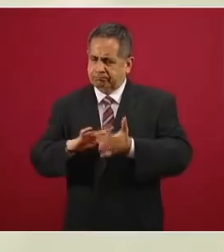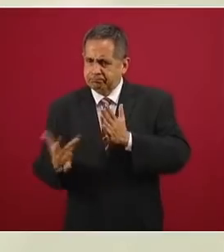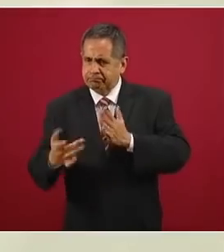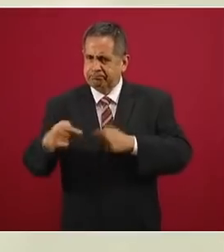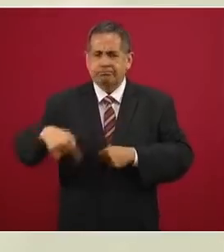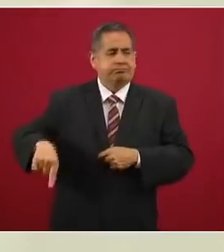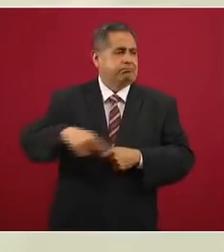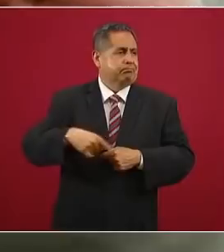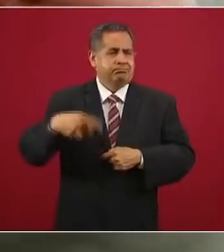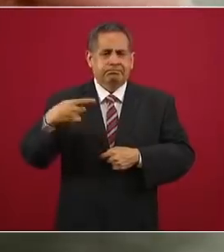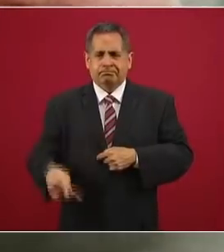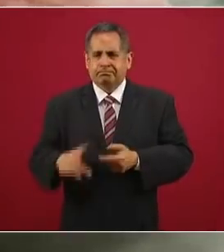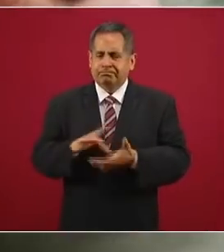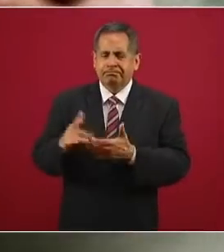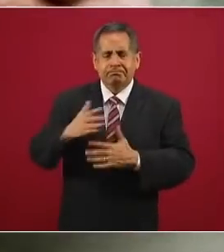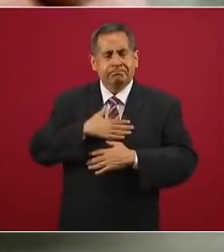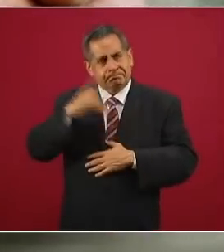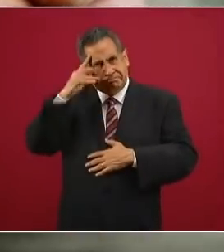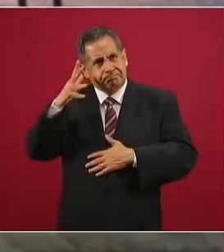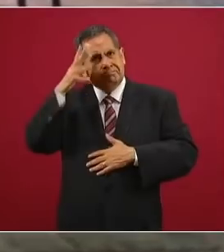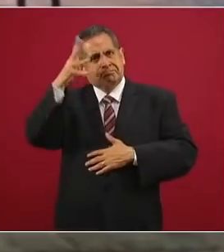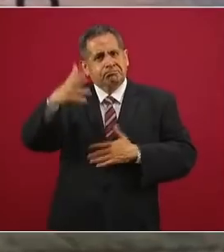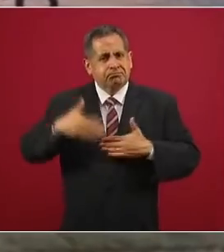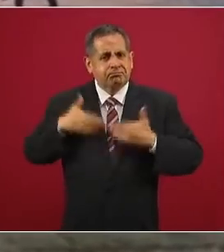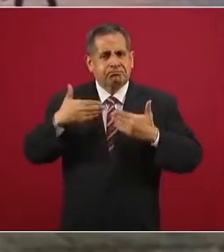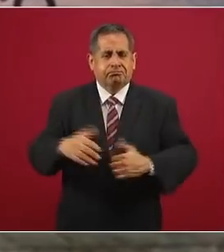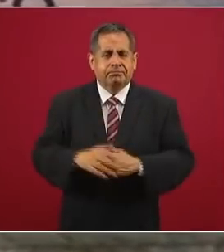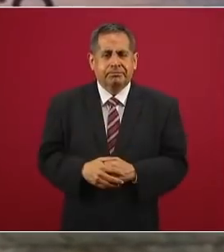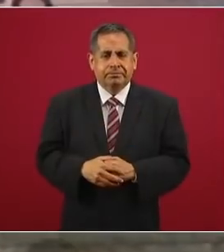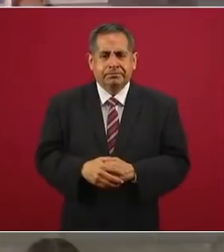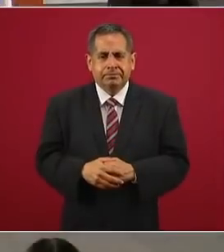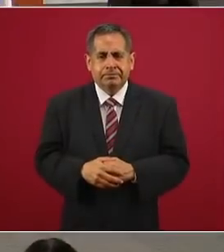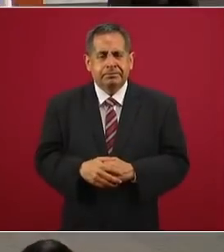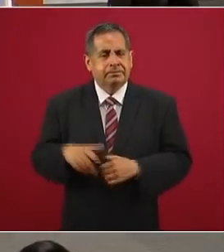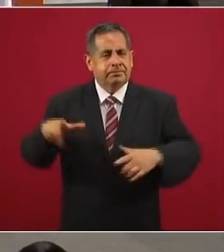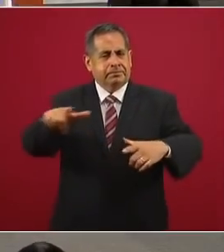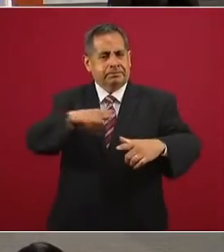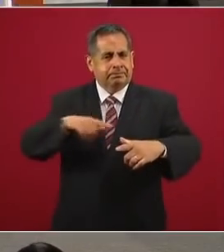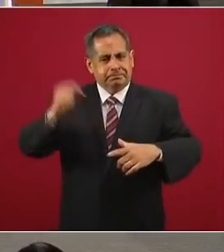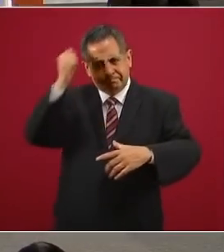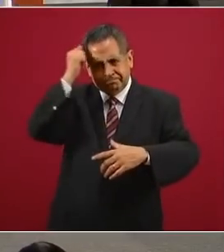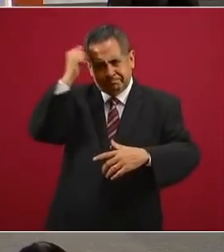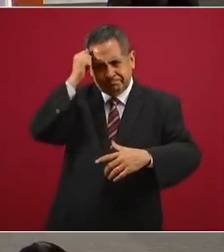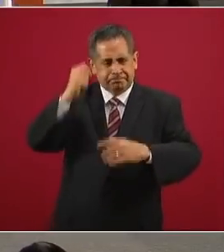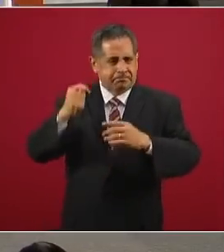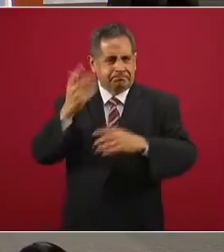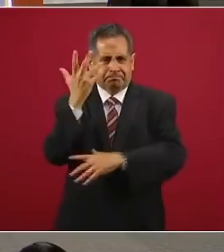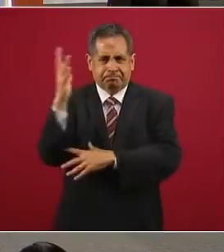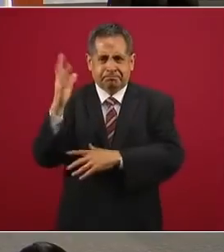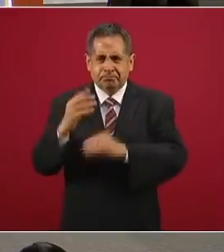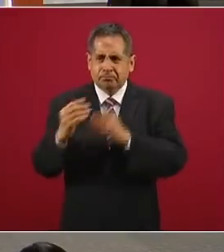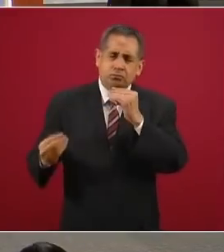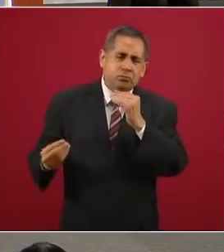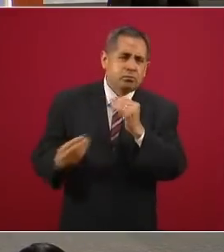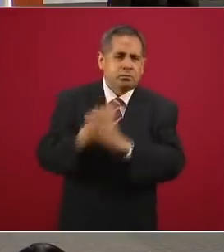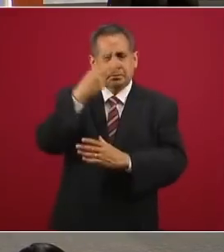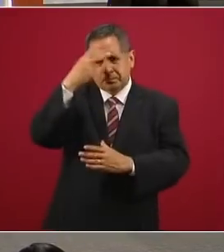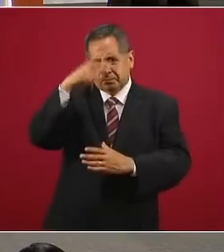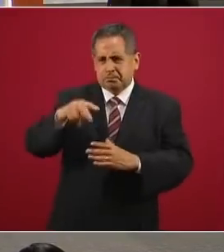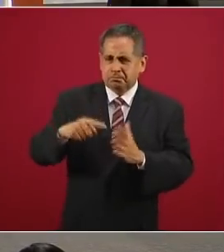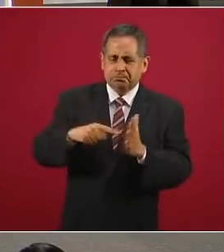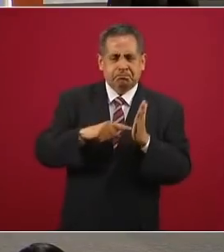familias mexicanas la fe en el futuro. Parque Ecológico Lago de Texcoco, un ícono de un nuevo México.